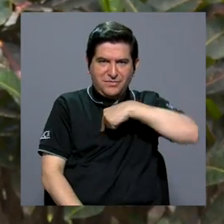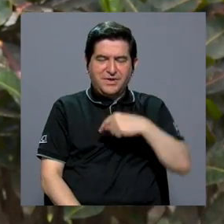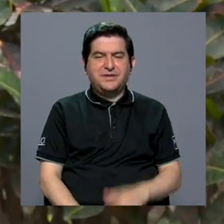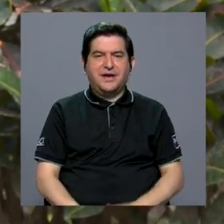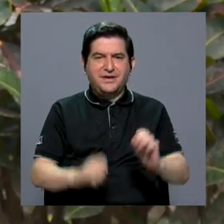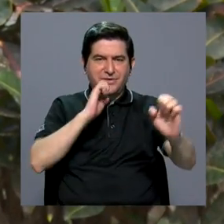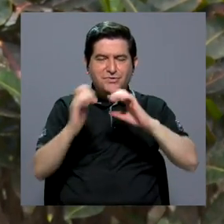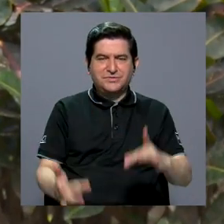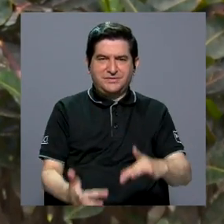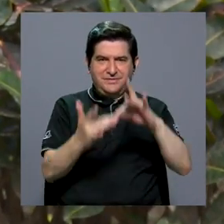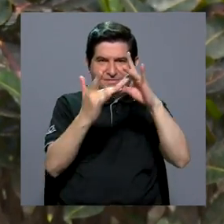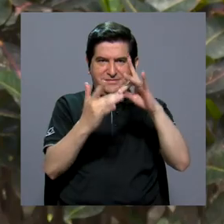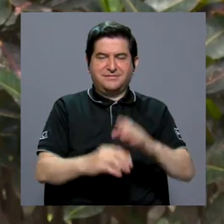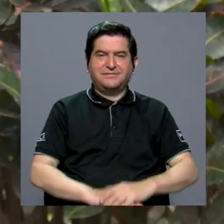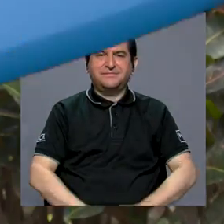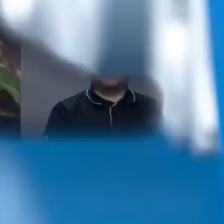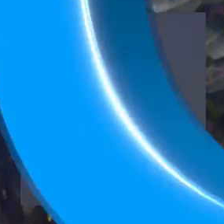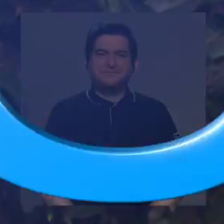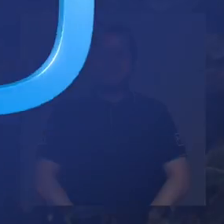en esta entrevista especial.